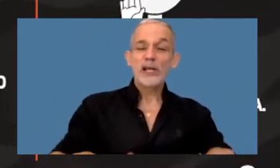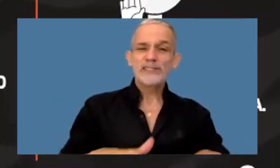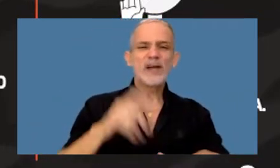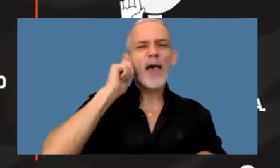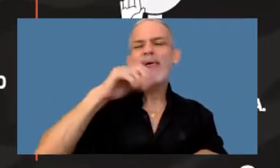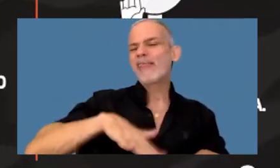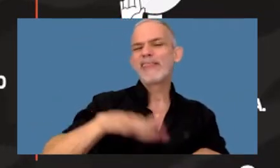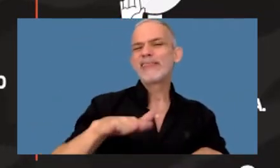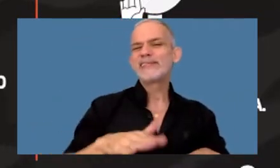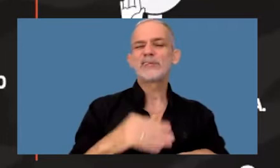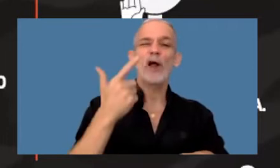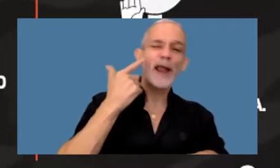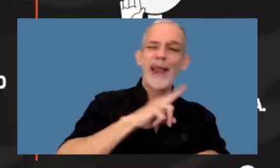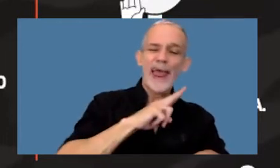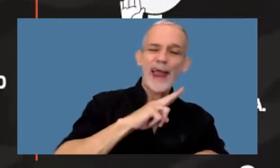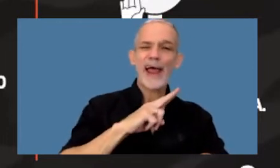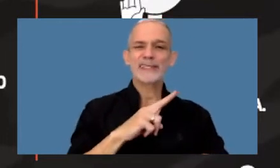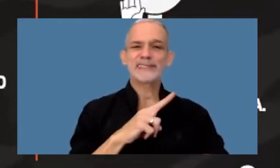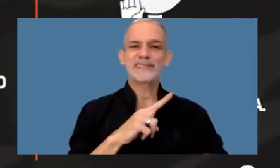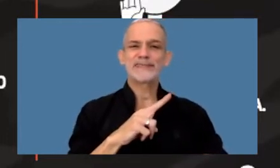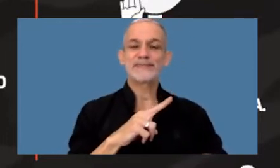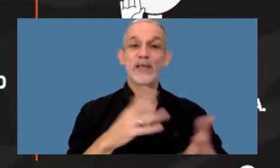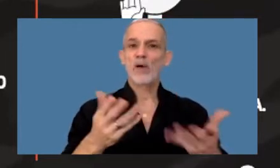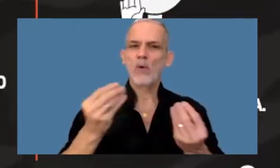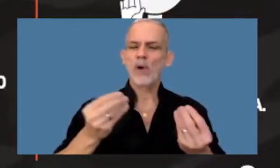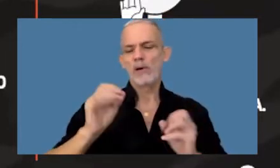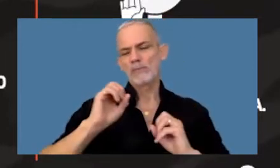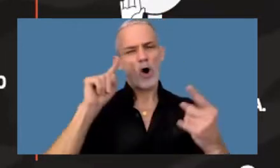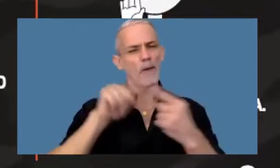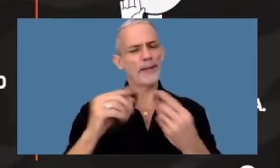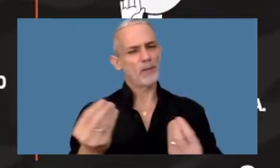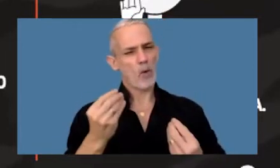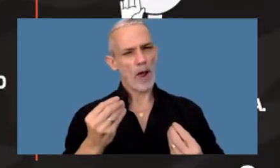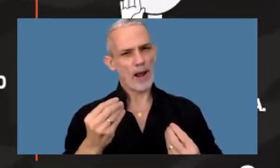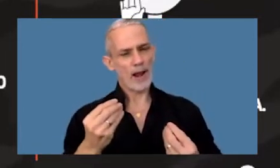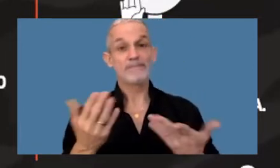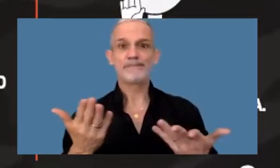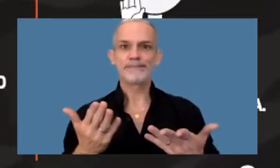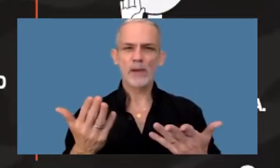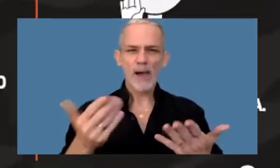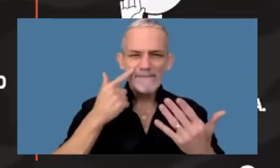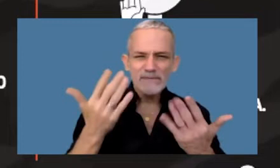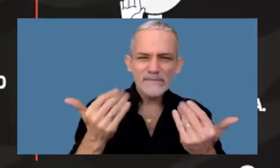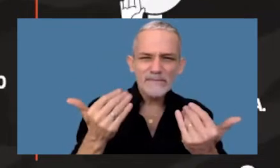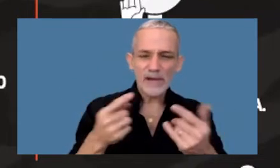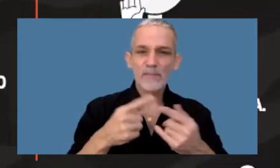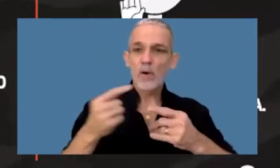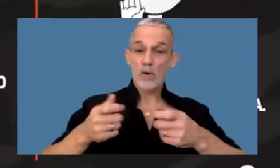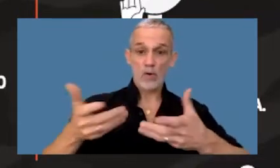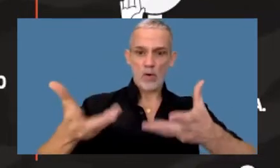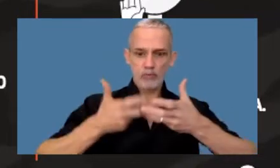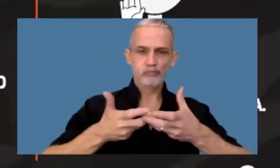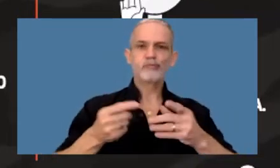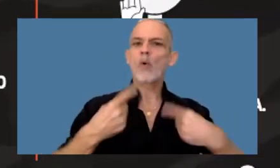los menores de las nenas con un claro objetivo producir distribuir y